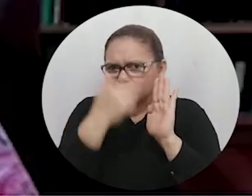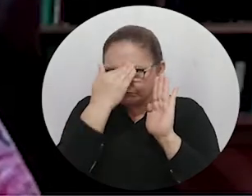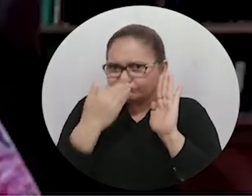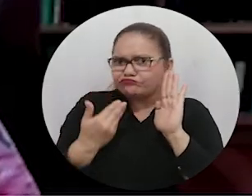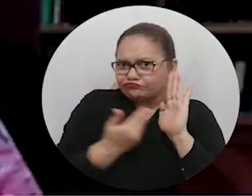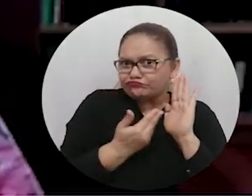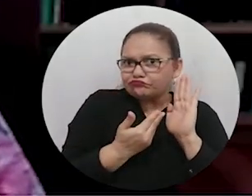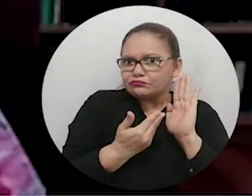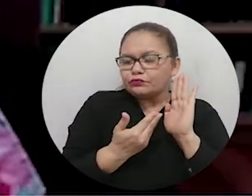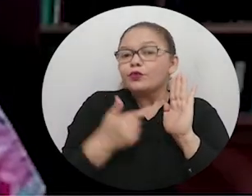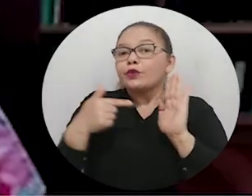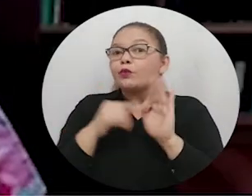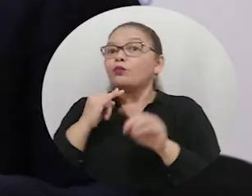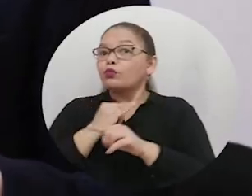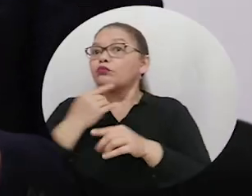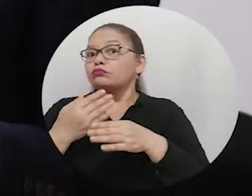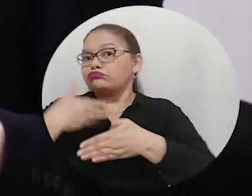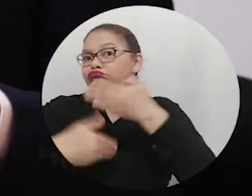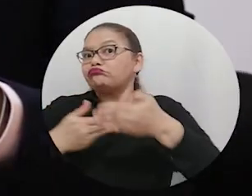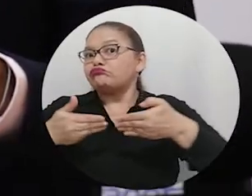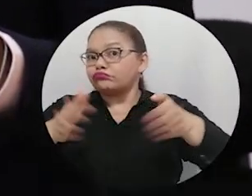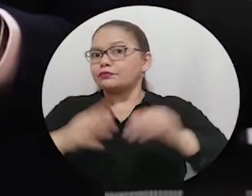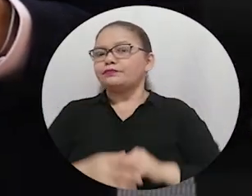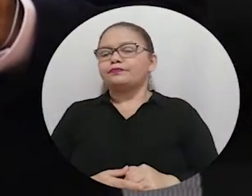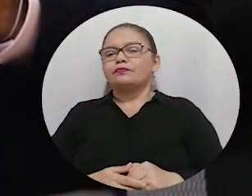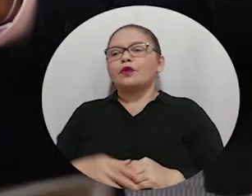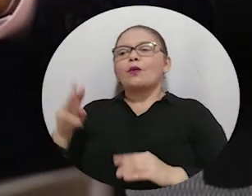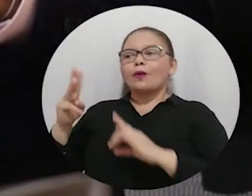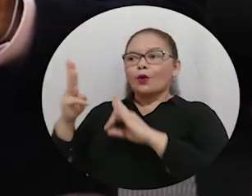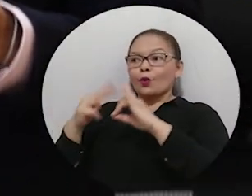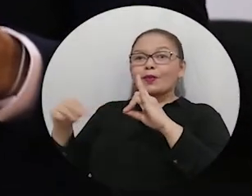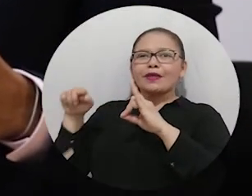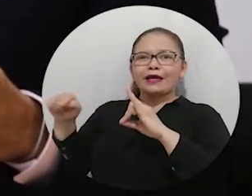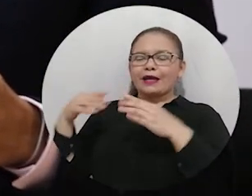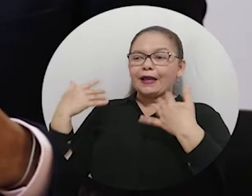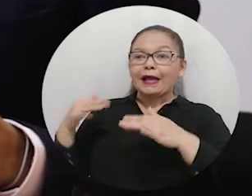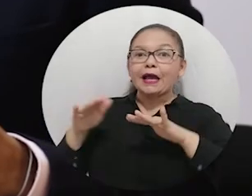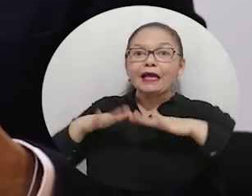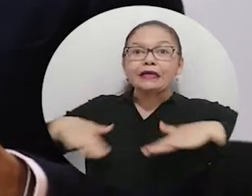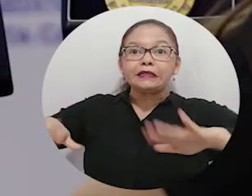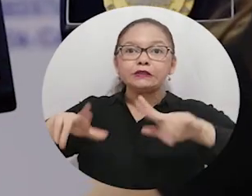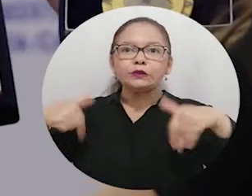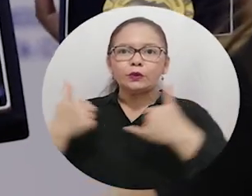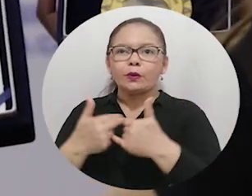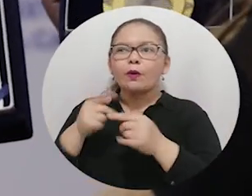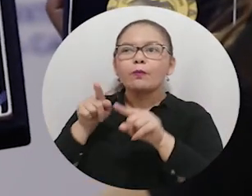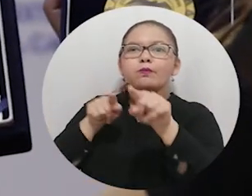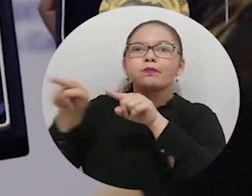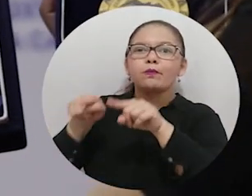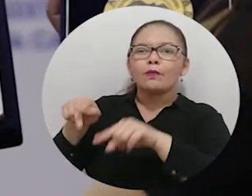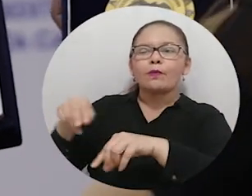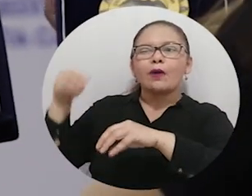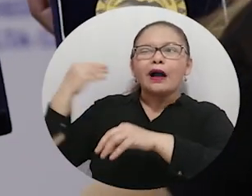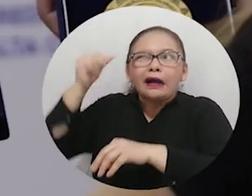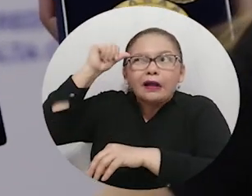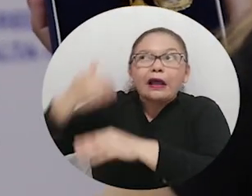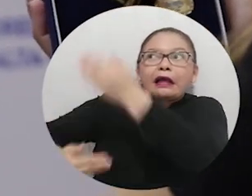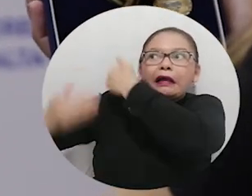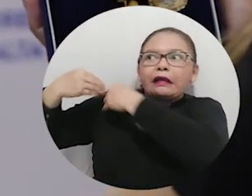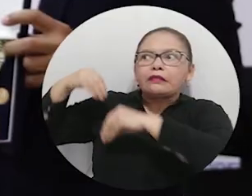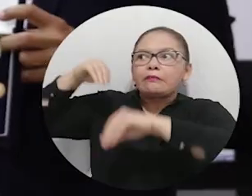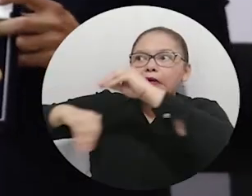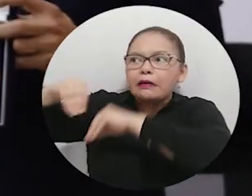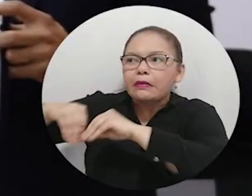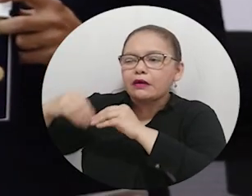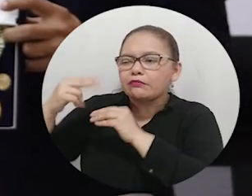que logró cosas muy importantes. En el espacio, Uni Magdalena otorgó la medalla al mérito y la excelencia en el ámbito social a los